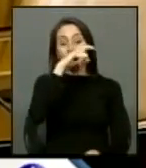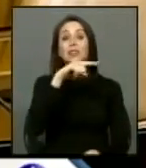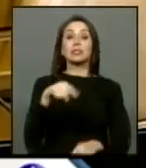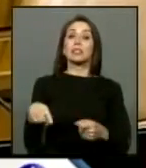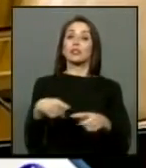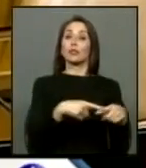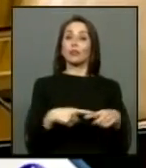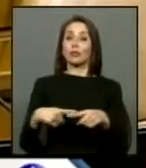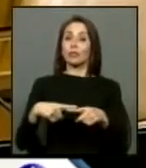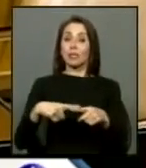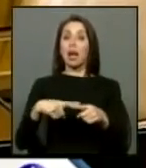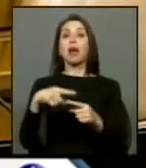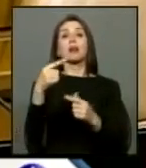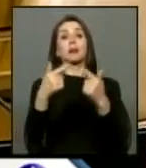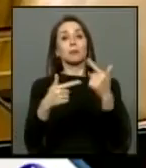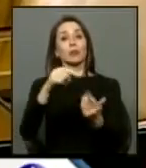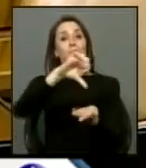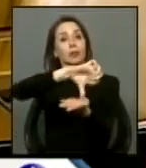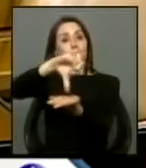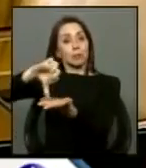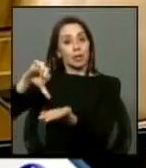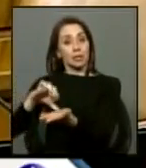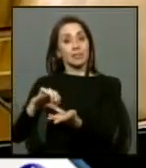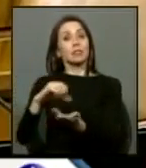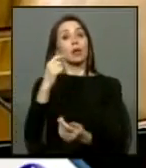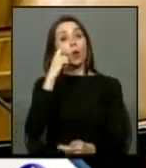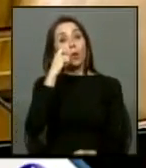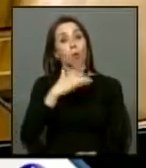políticas de los países y los seres humanos nunca se debe perder